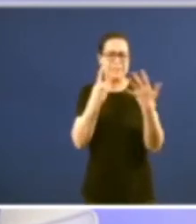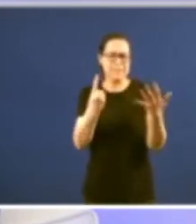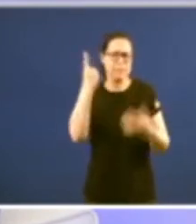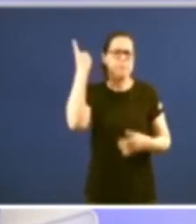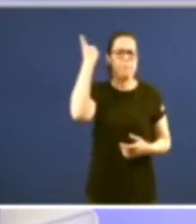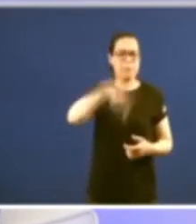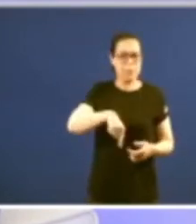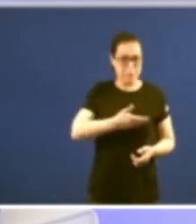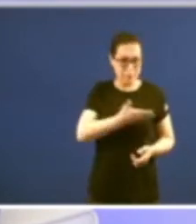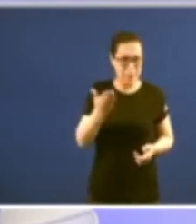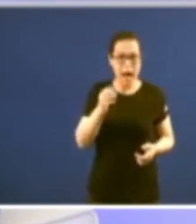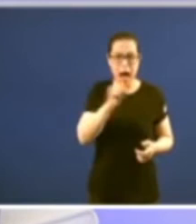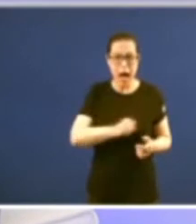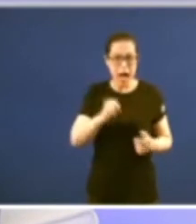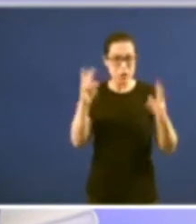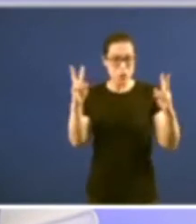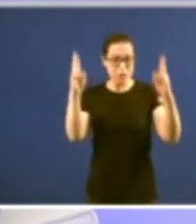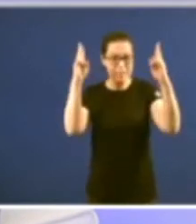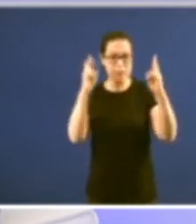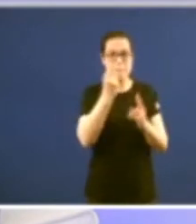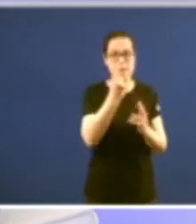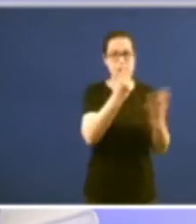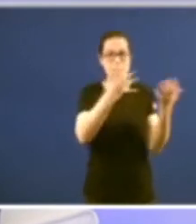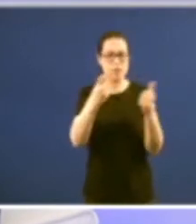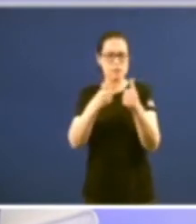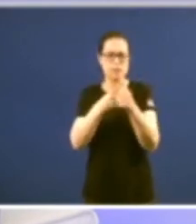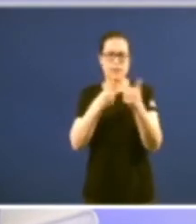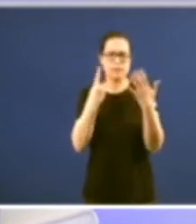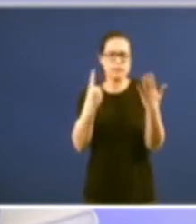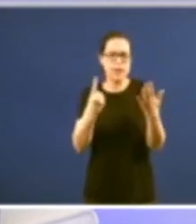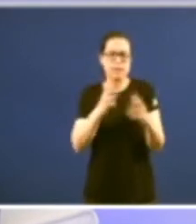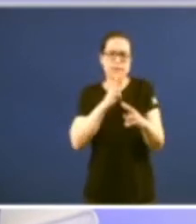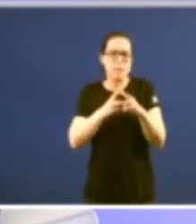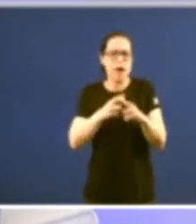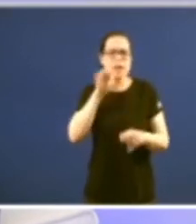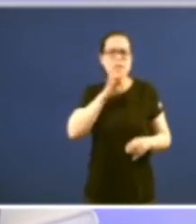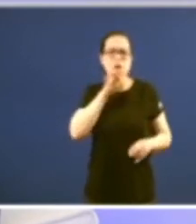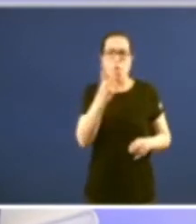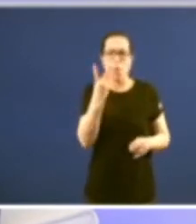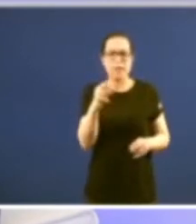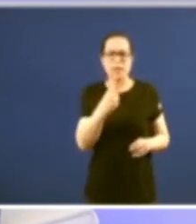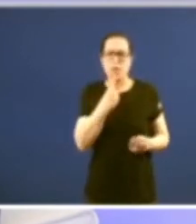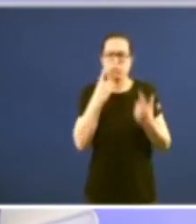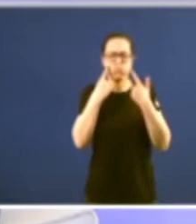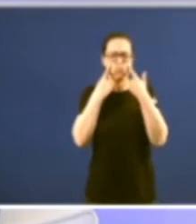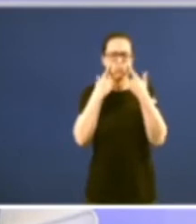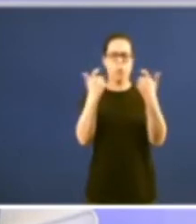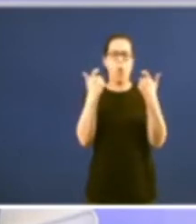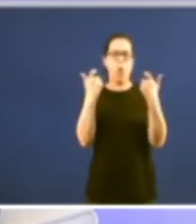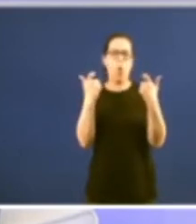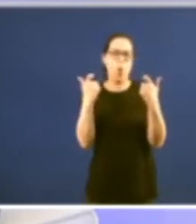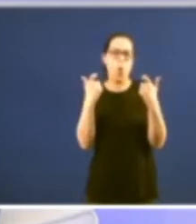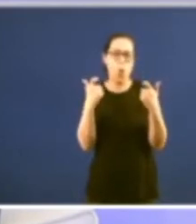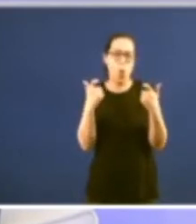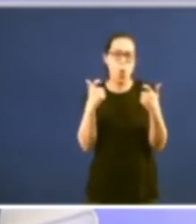que o ano 36 un ano marcado en roxo no calendario do século XX español o ano do comenzo da que foi sin dúvida